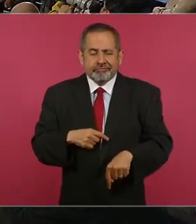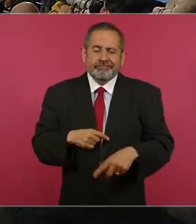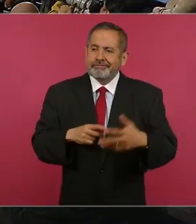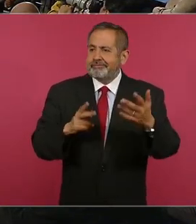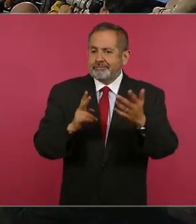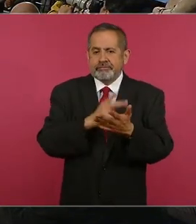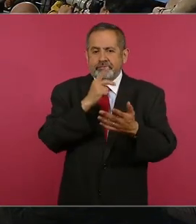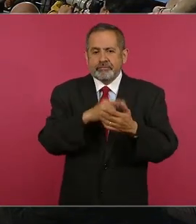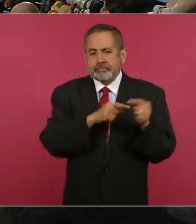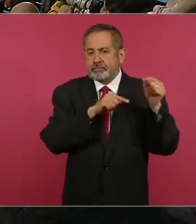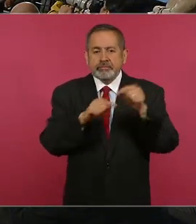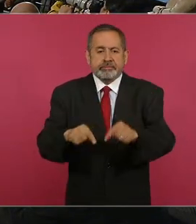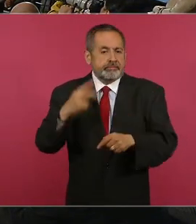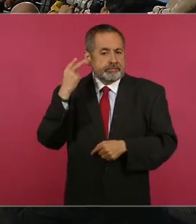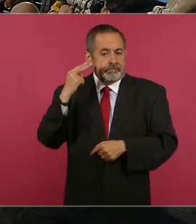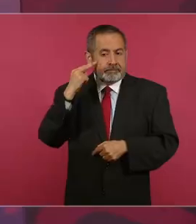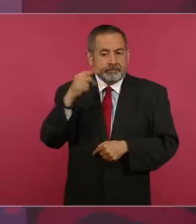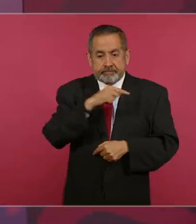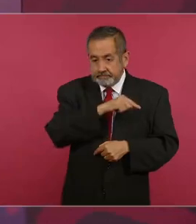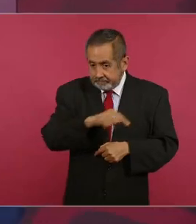llegó a Veracruz hasta acá.